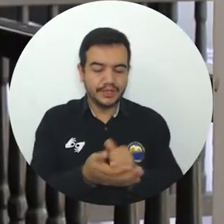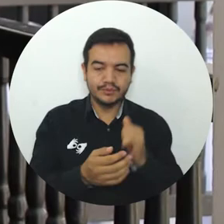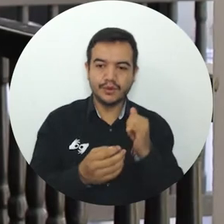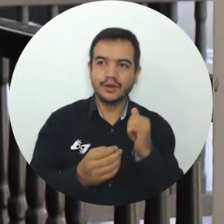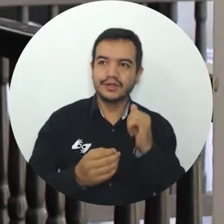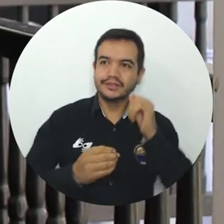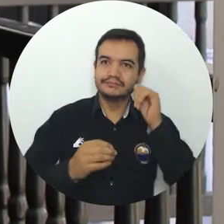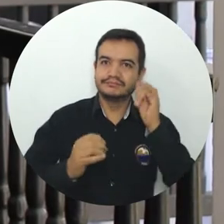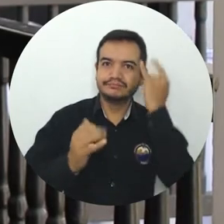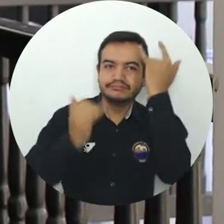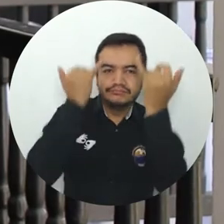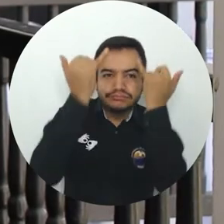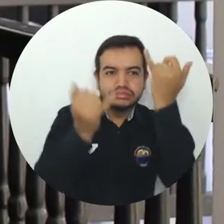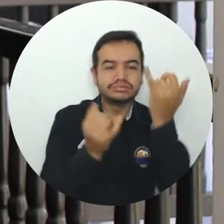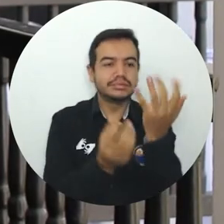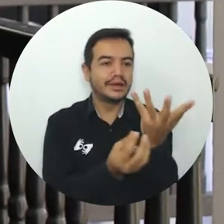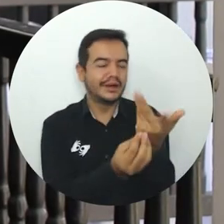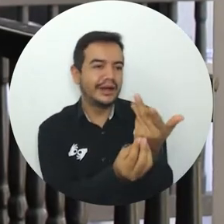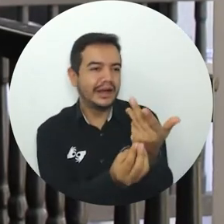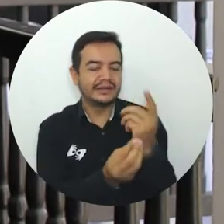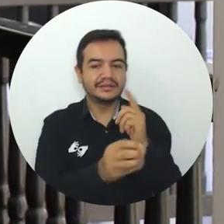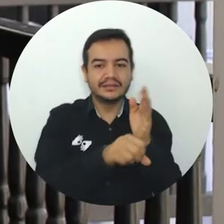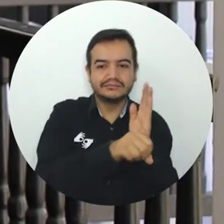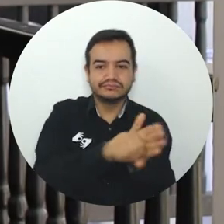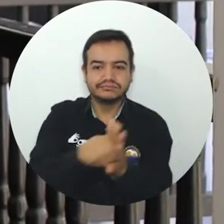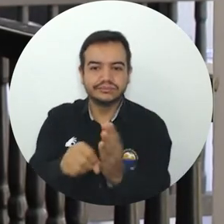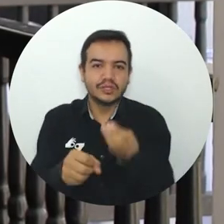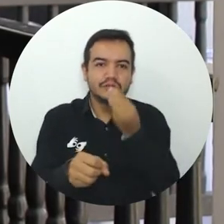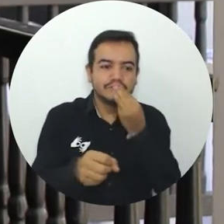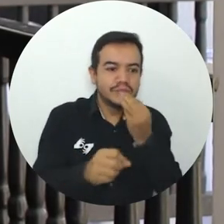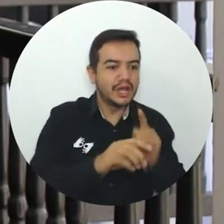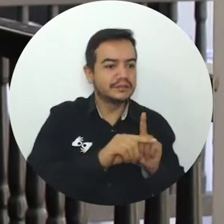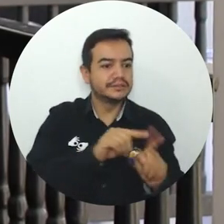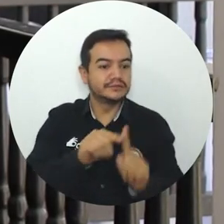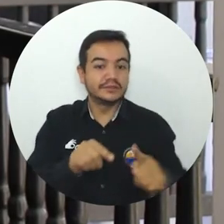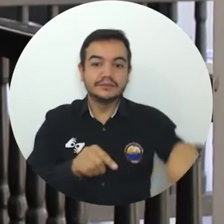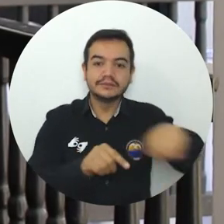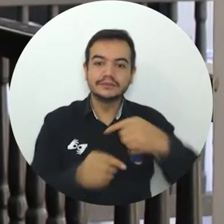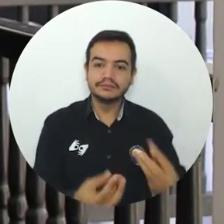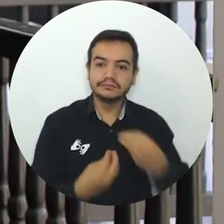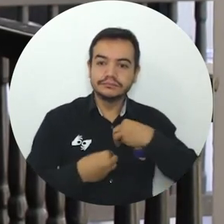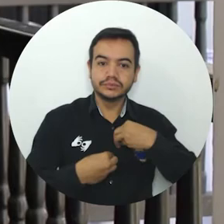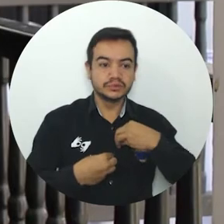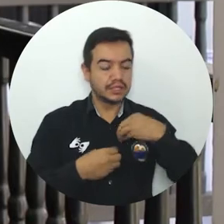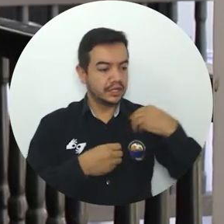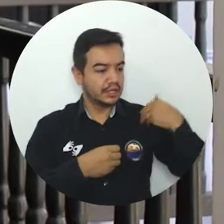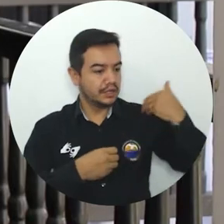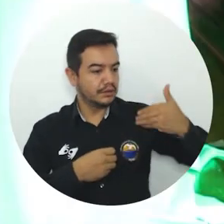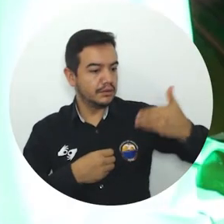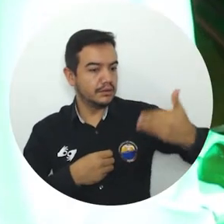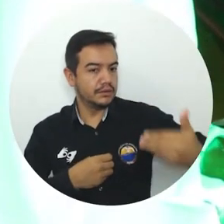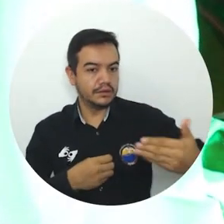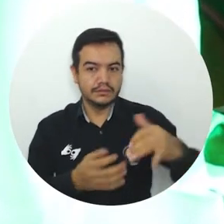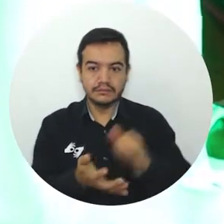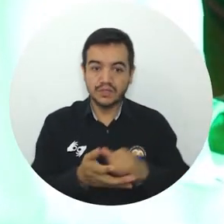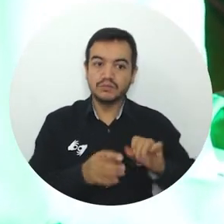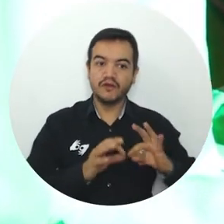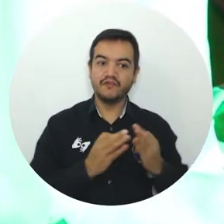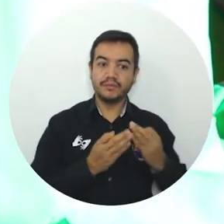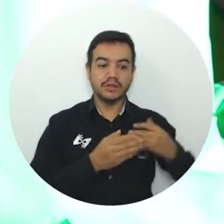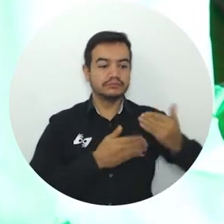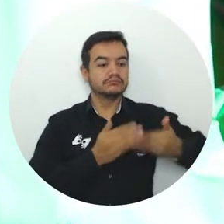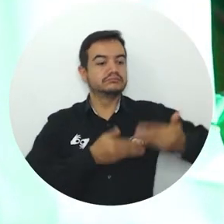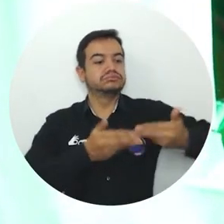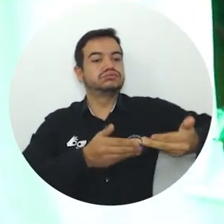artes, de toda la gastronomía, para comenzar a sentir eso que las generaciones anteriores y las que algunas mantienen hoy en día en